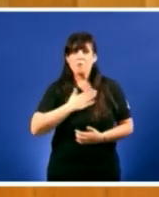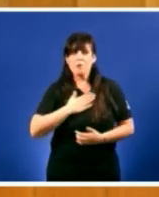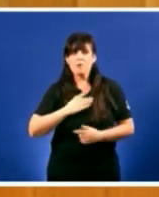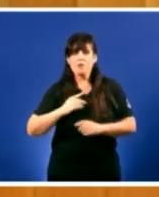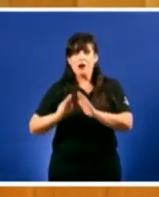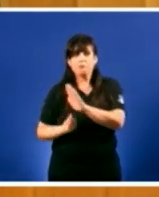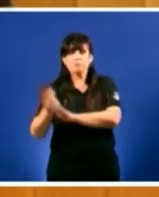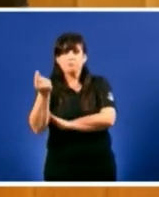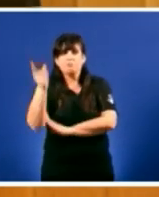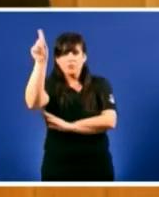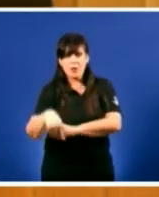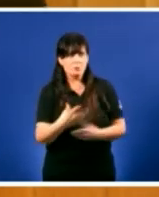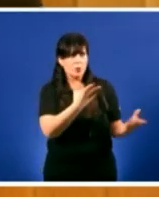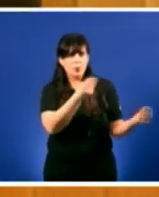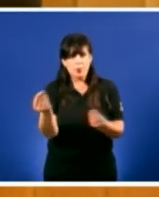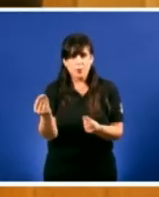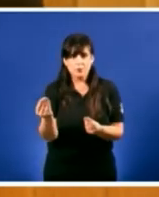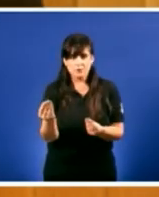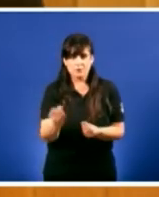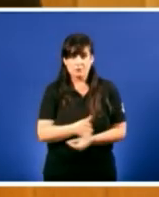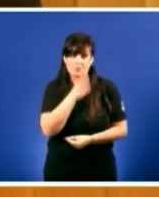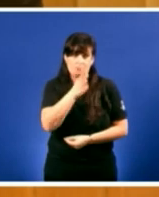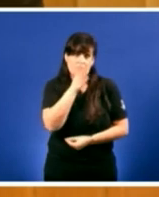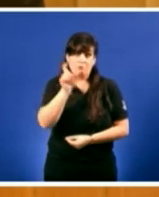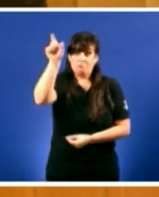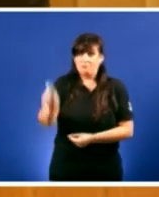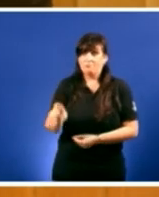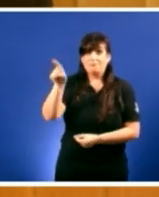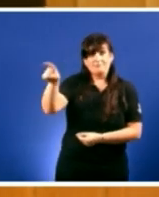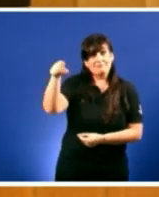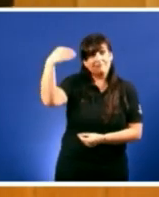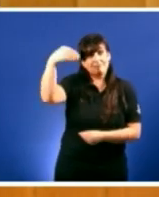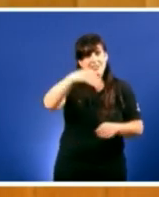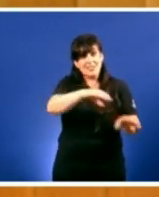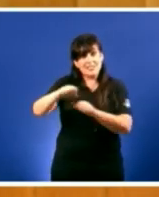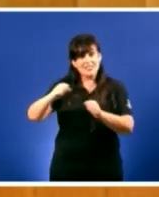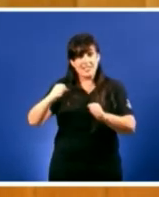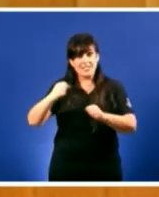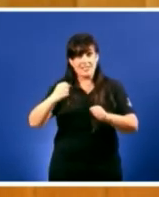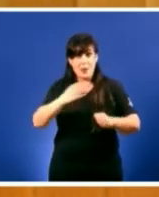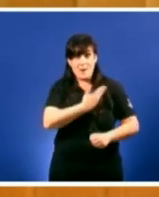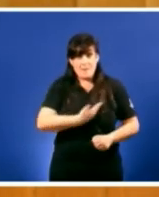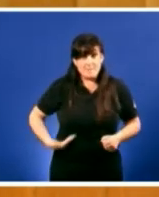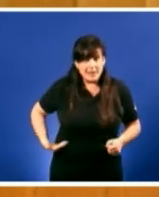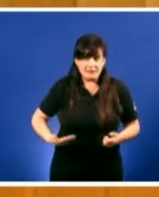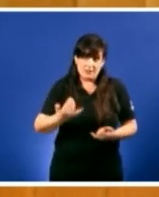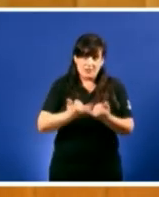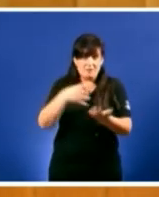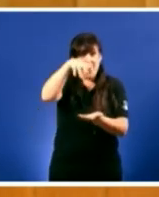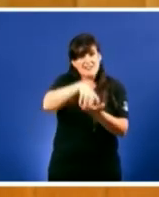como xalle temos dito con vostede a sede social de Galiza estáse trasladando trasladando a a Madrid Madrid